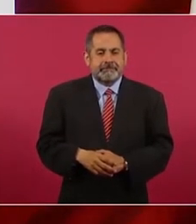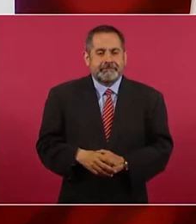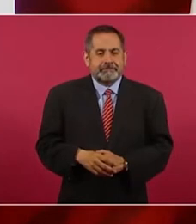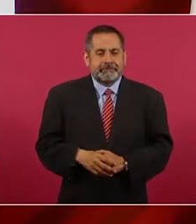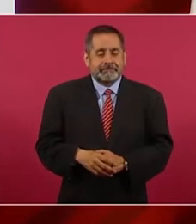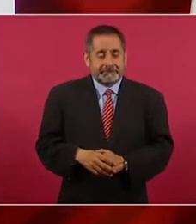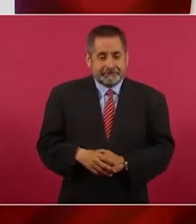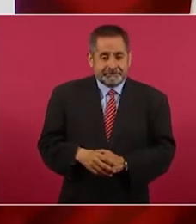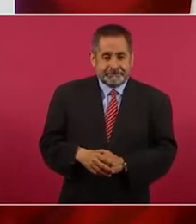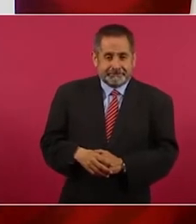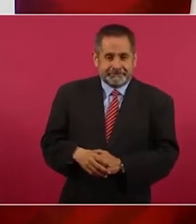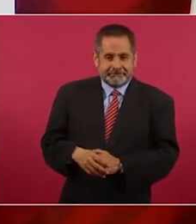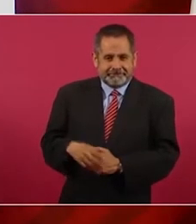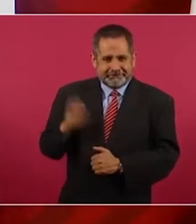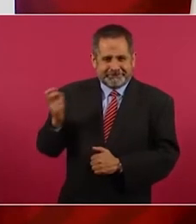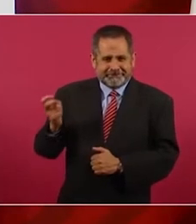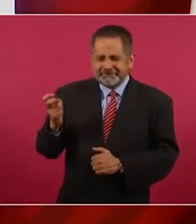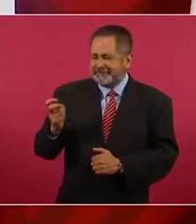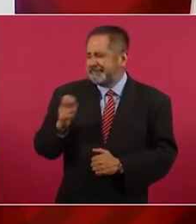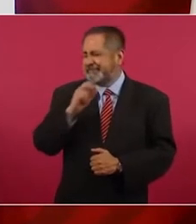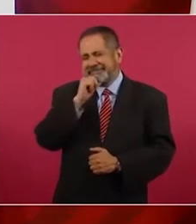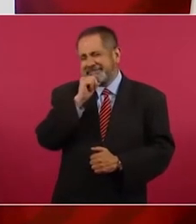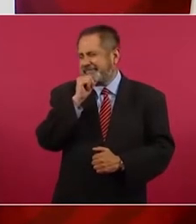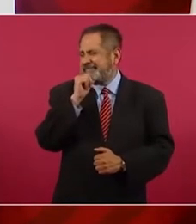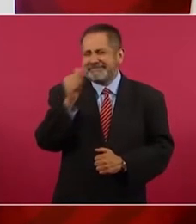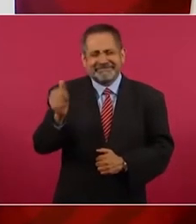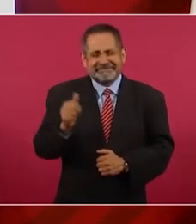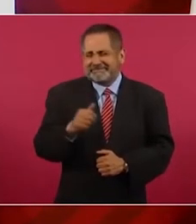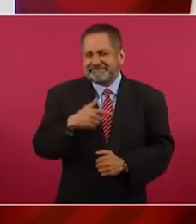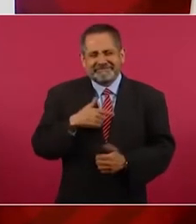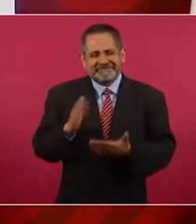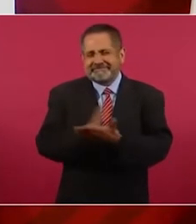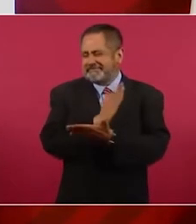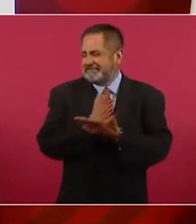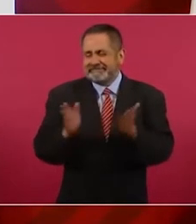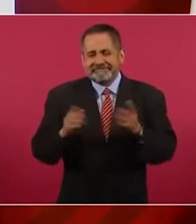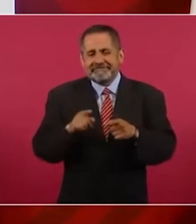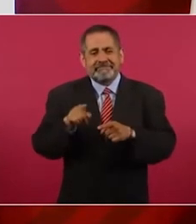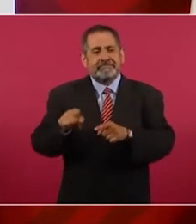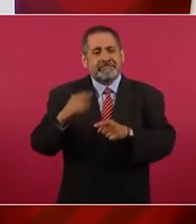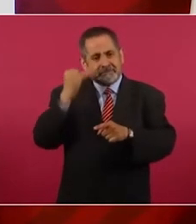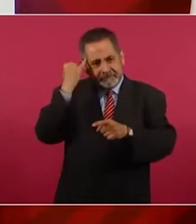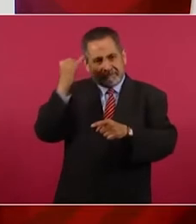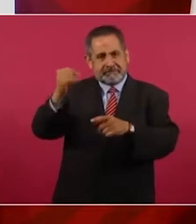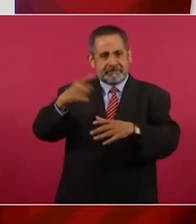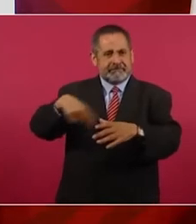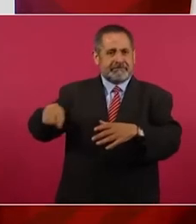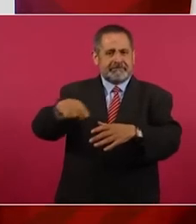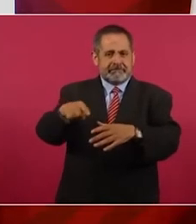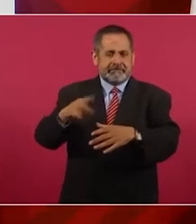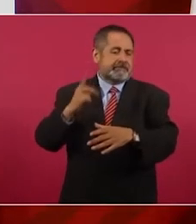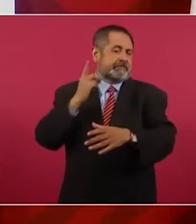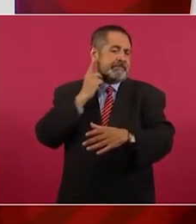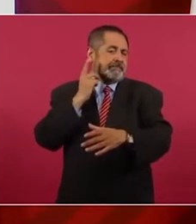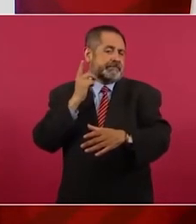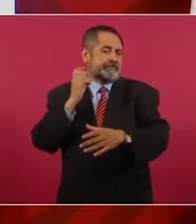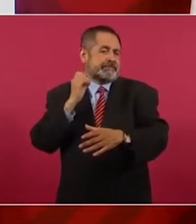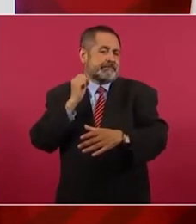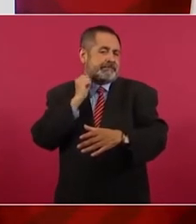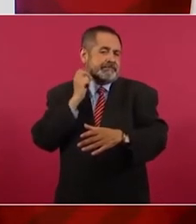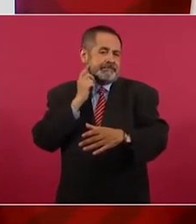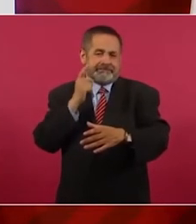Esto no tiene que ver con nosotros, es una iniciativa del Congreso.